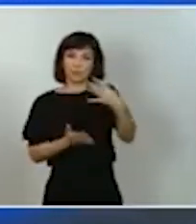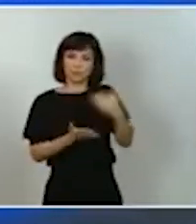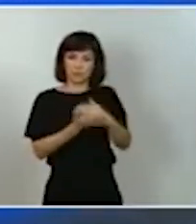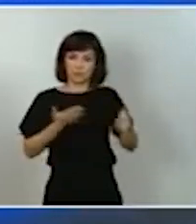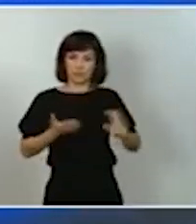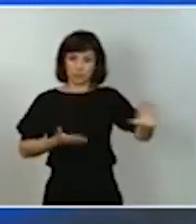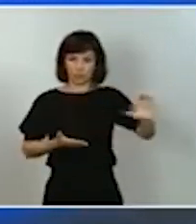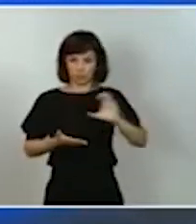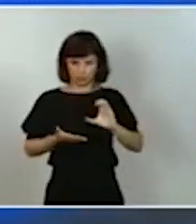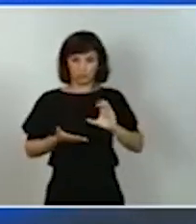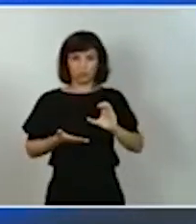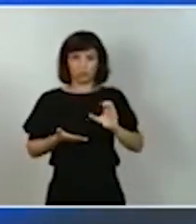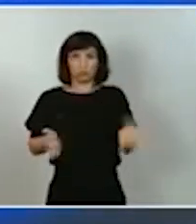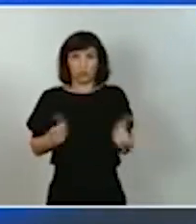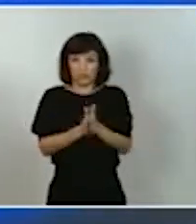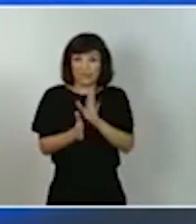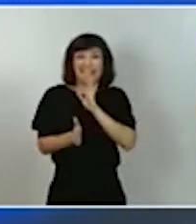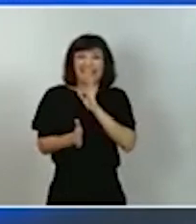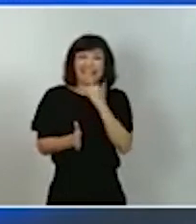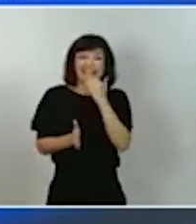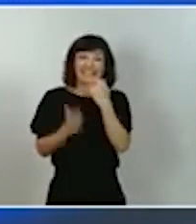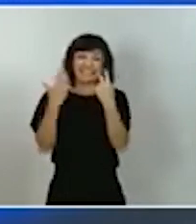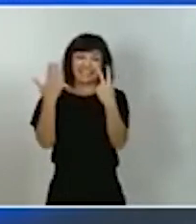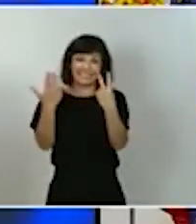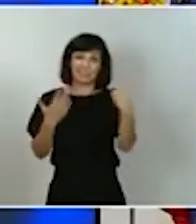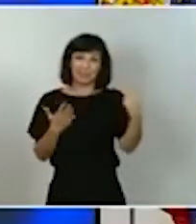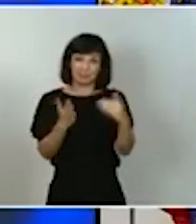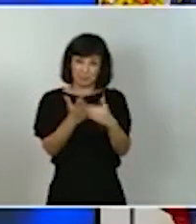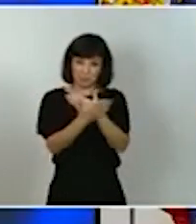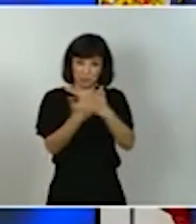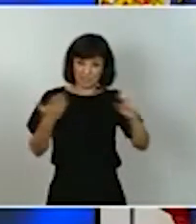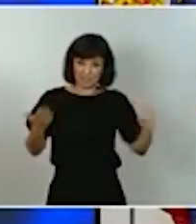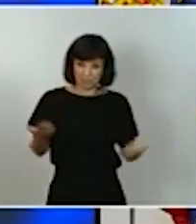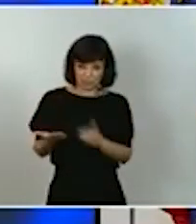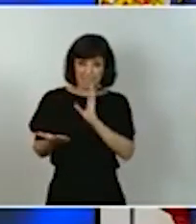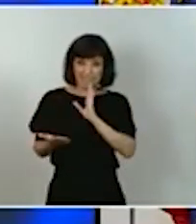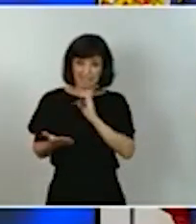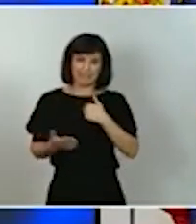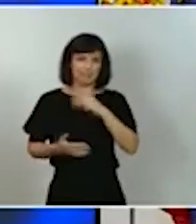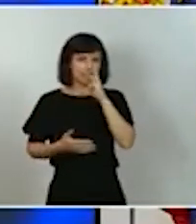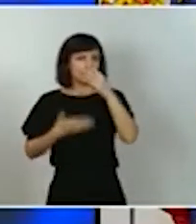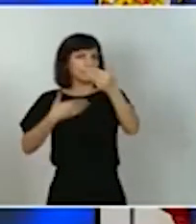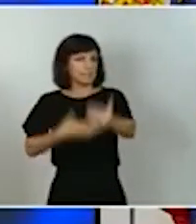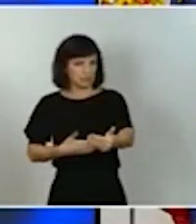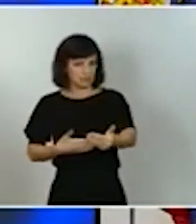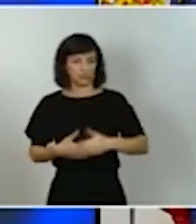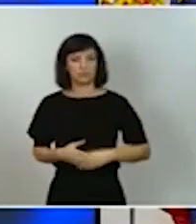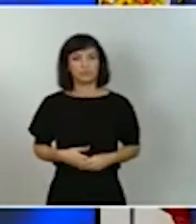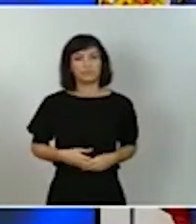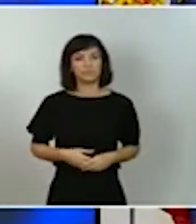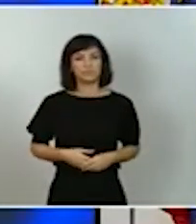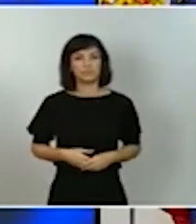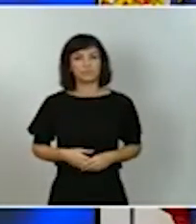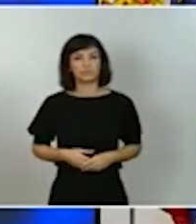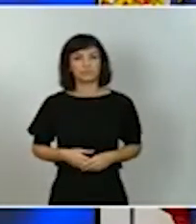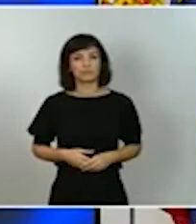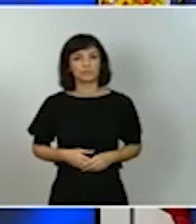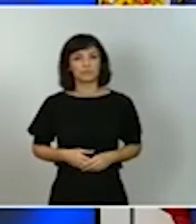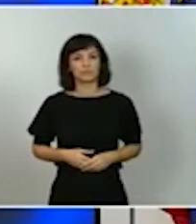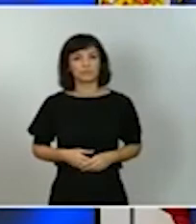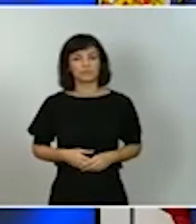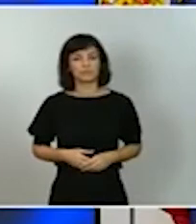los cerca de 72.000 millones de euros en los próximos tres años. A estos recursos, y me gustaría también